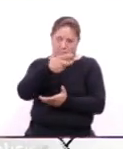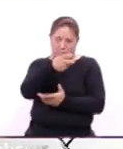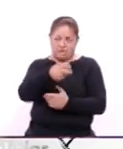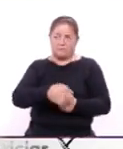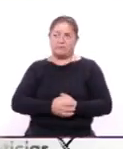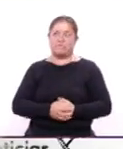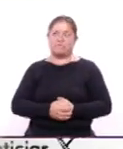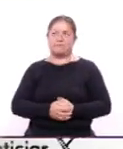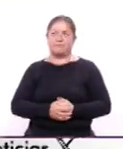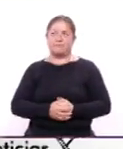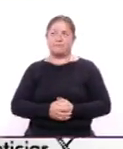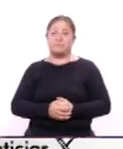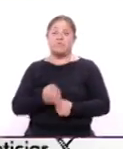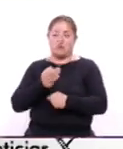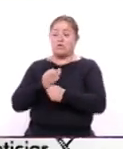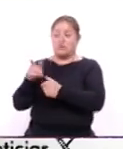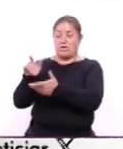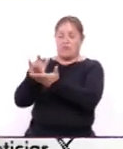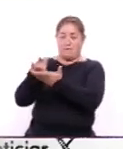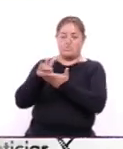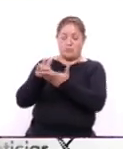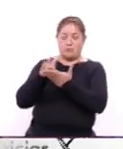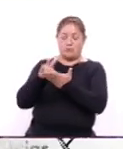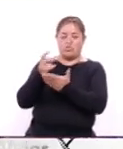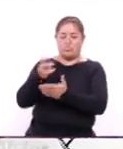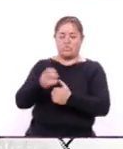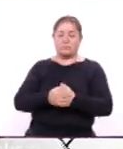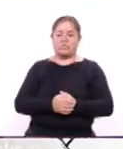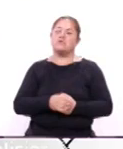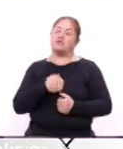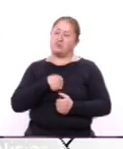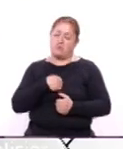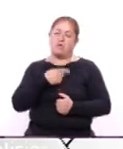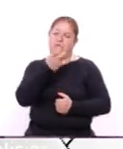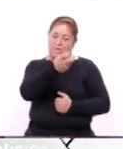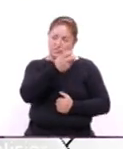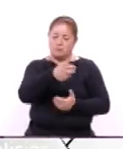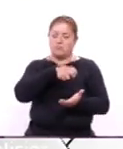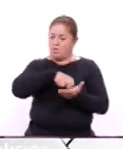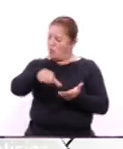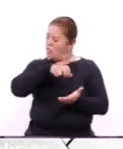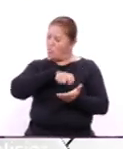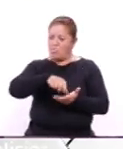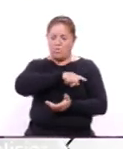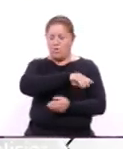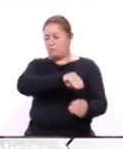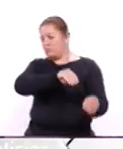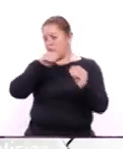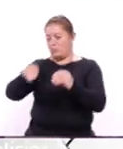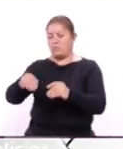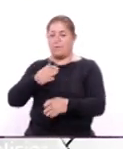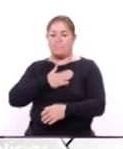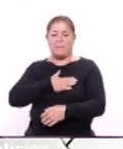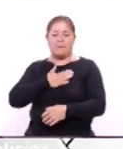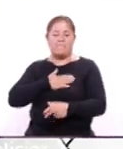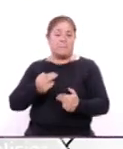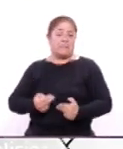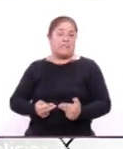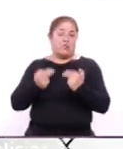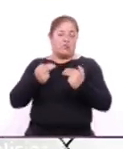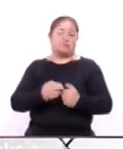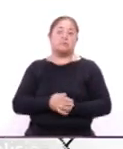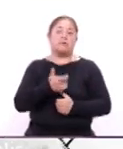primeramente Dios, con el apoyo que ustedes me van a dar, pues yo lo voy a emplear en eso, no voy a